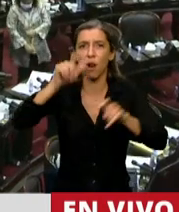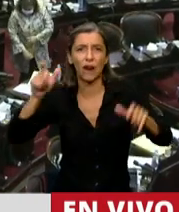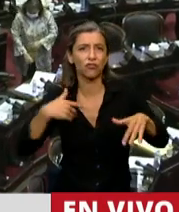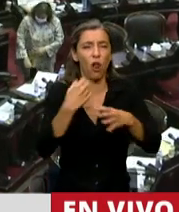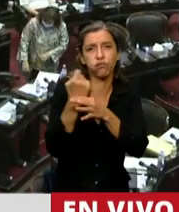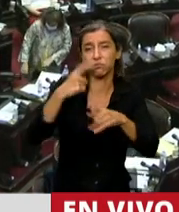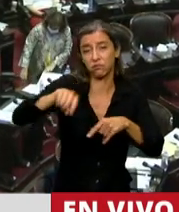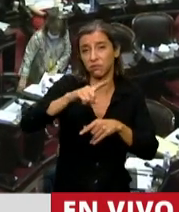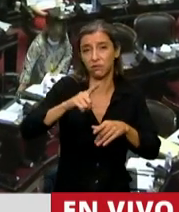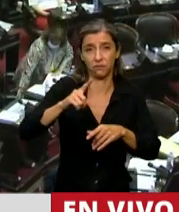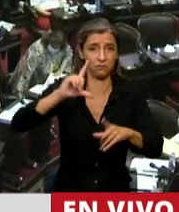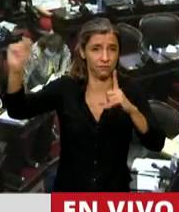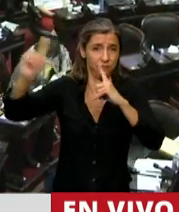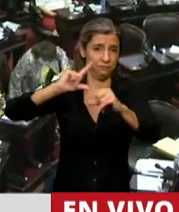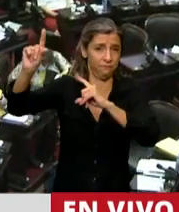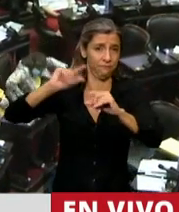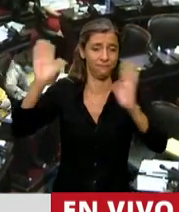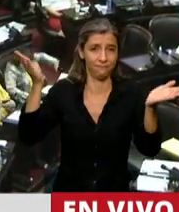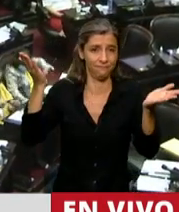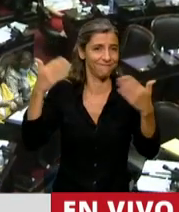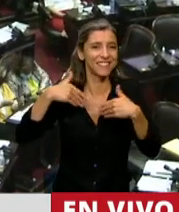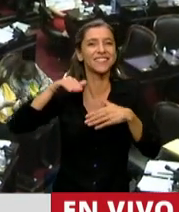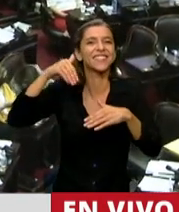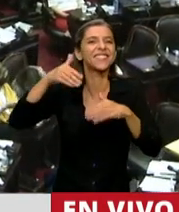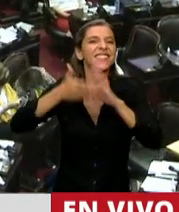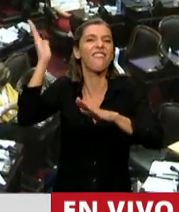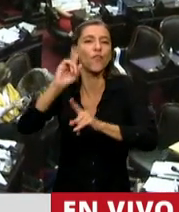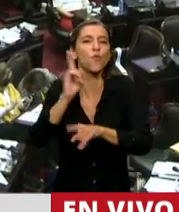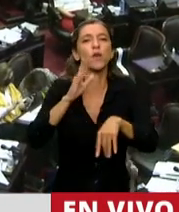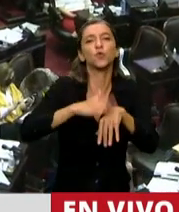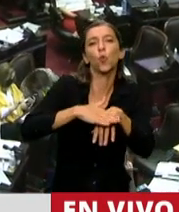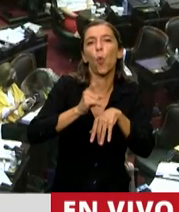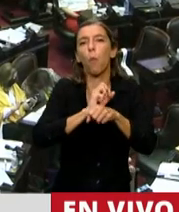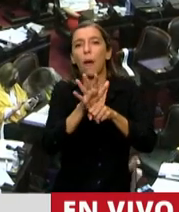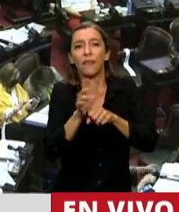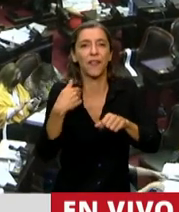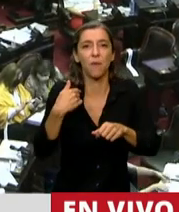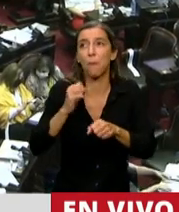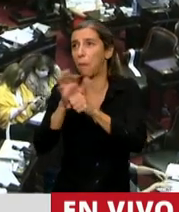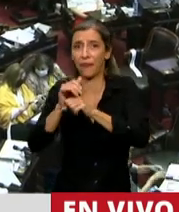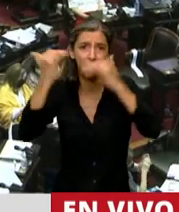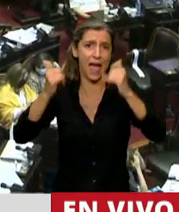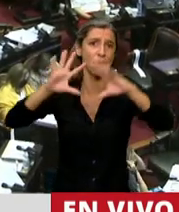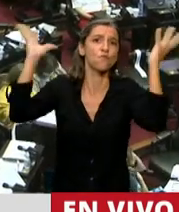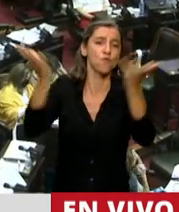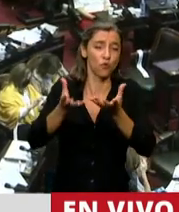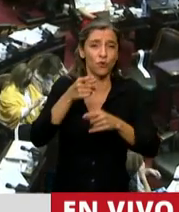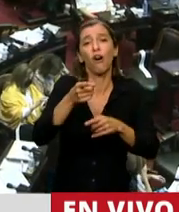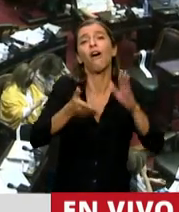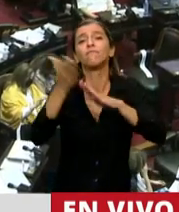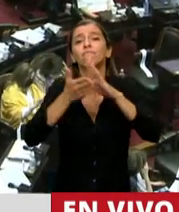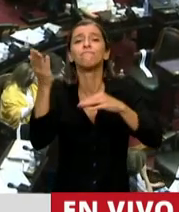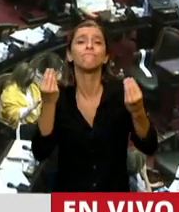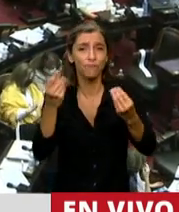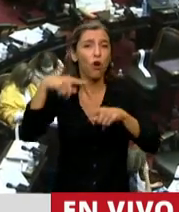valiosos y no se van por la pandemia porque no es que se van al planeta Marte donde no hay pandemia, se van a otros países donde